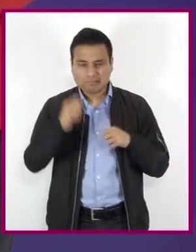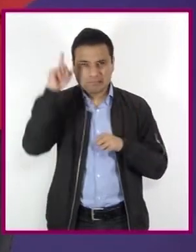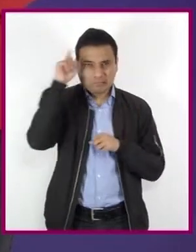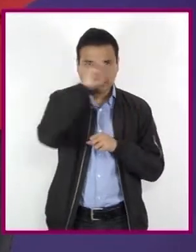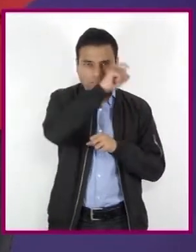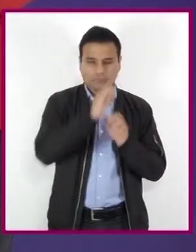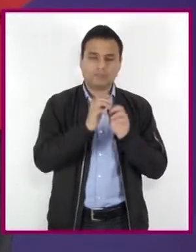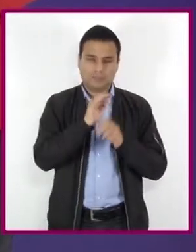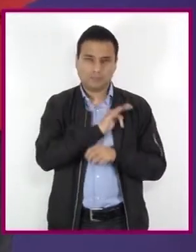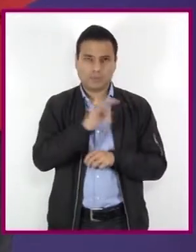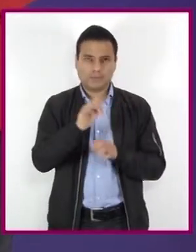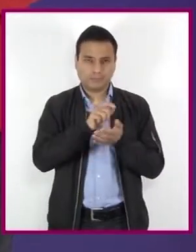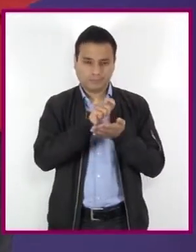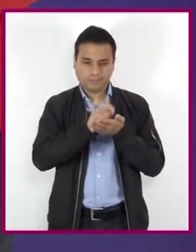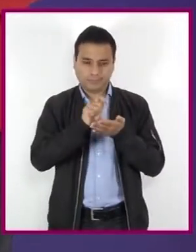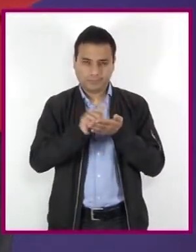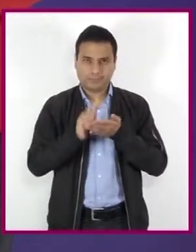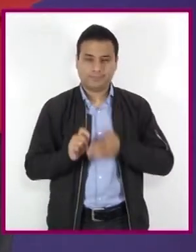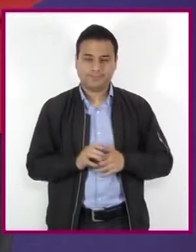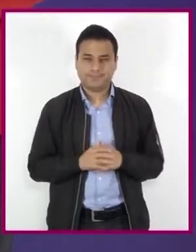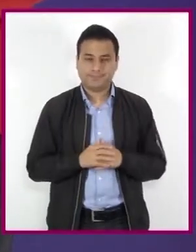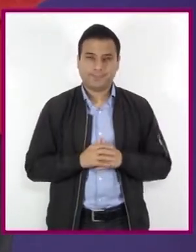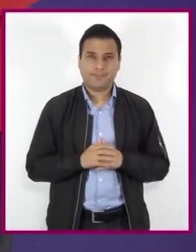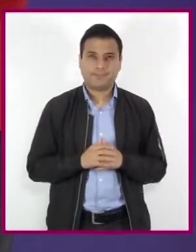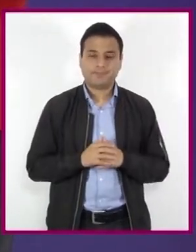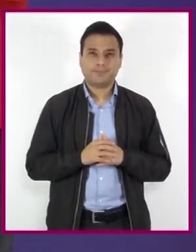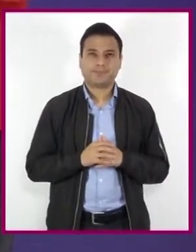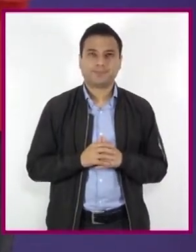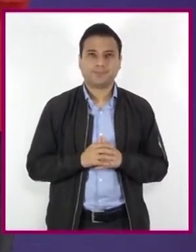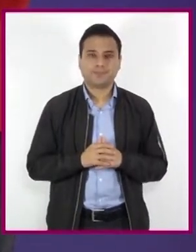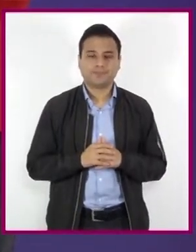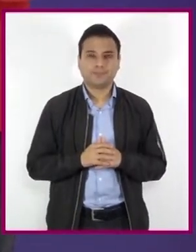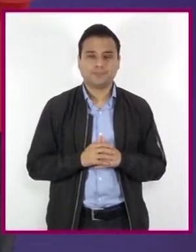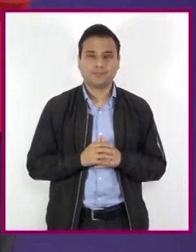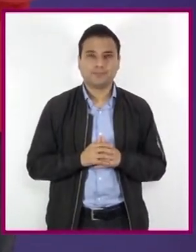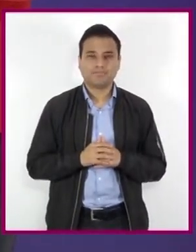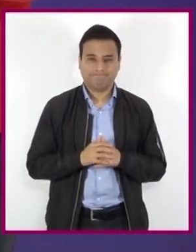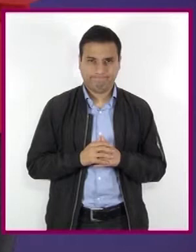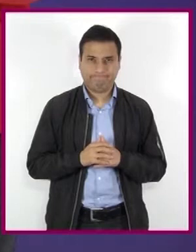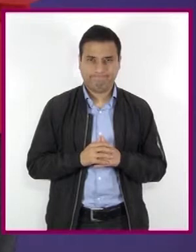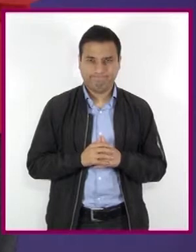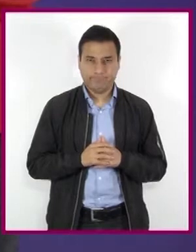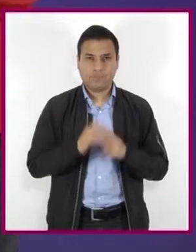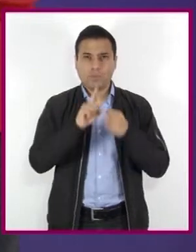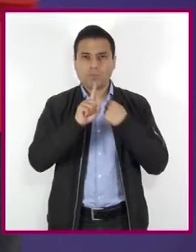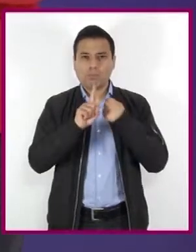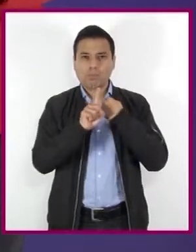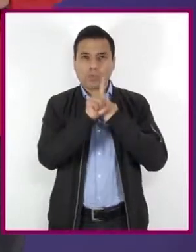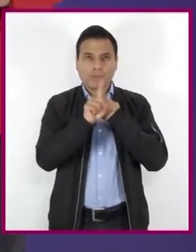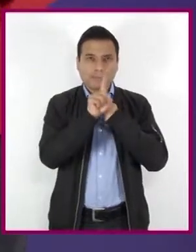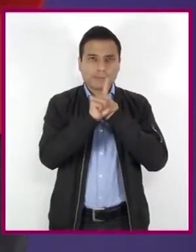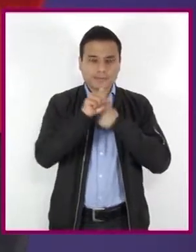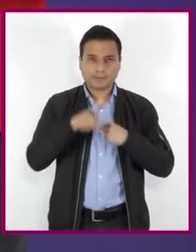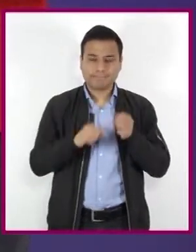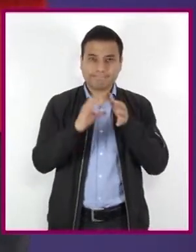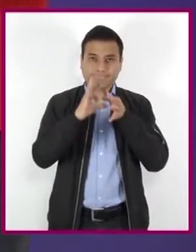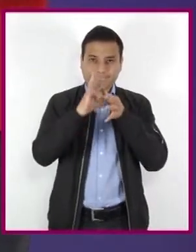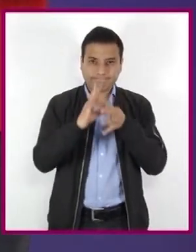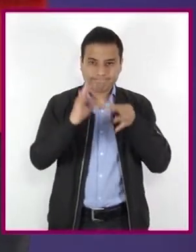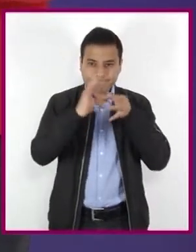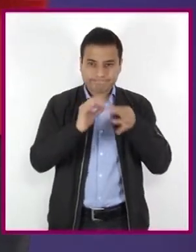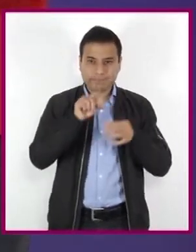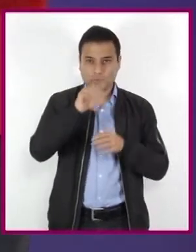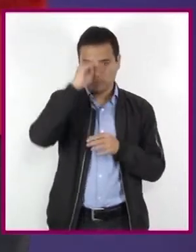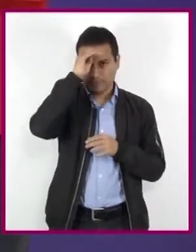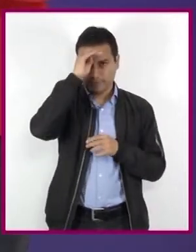surjan al resolver los planteamientos de esta sesión. Reflexionen con respecto a los problemas que se presentan y al reto